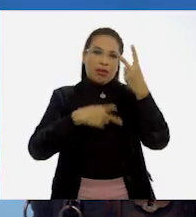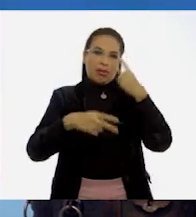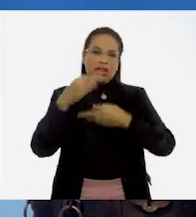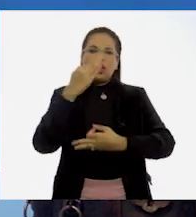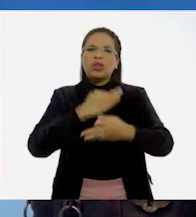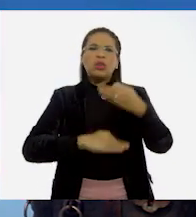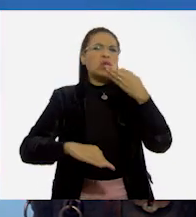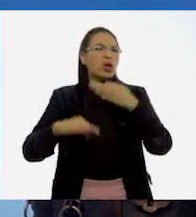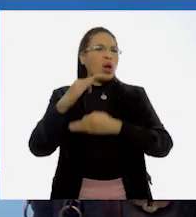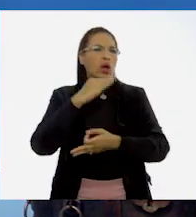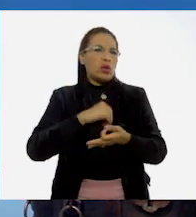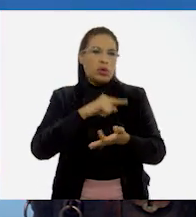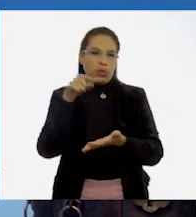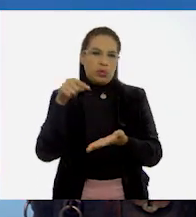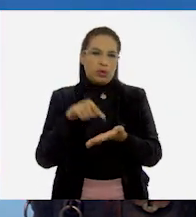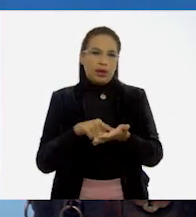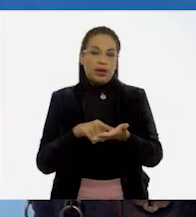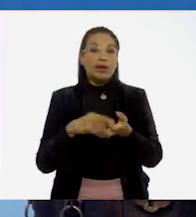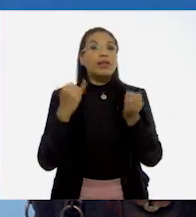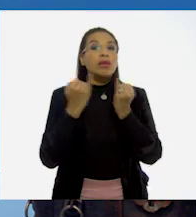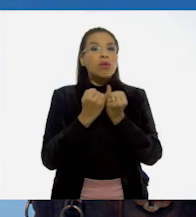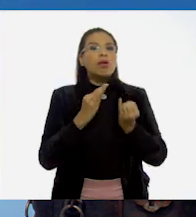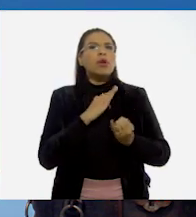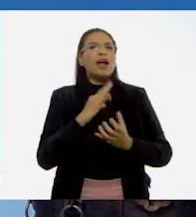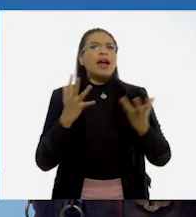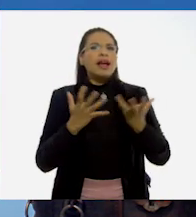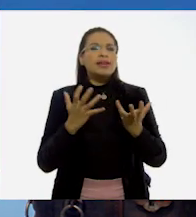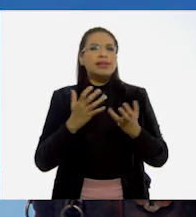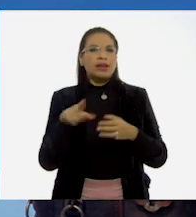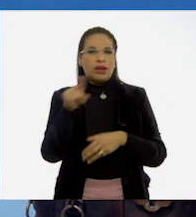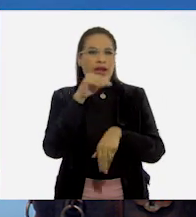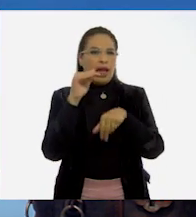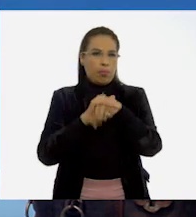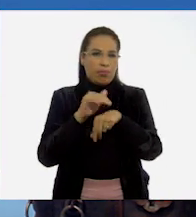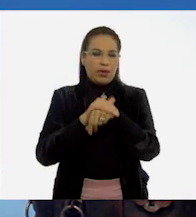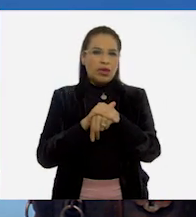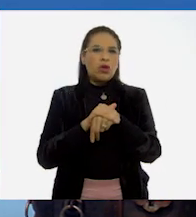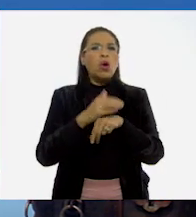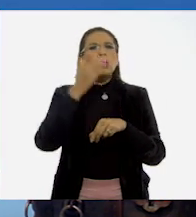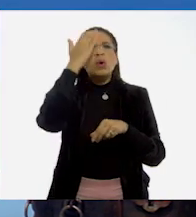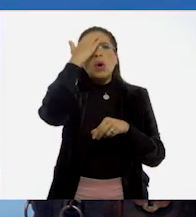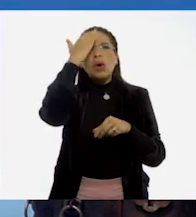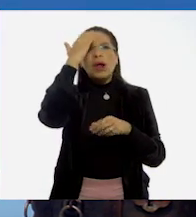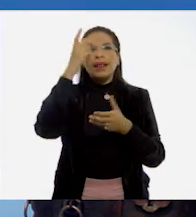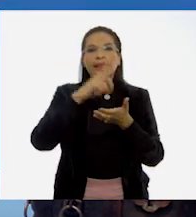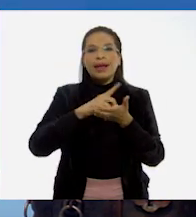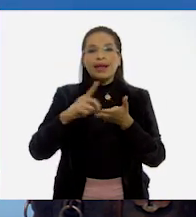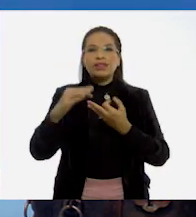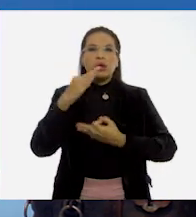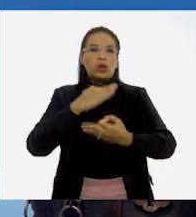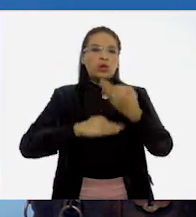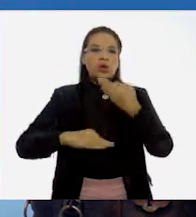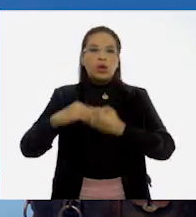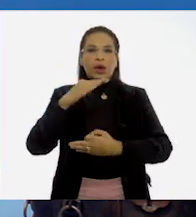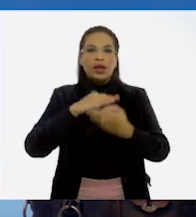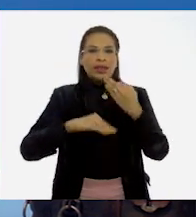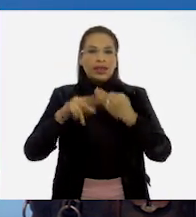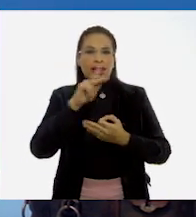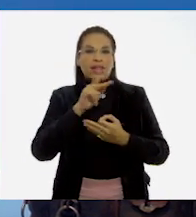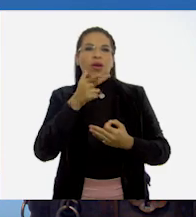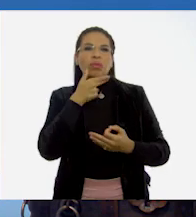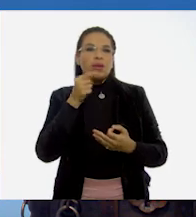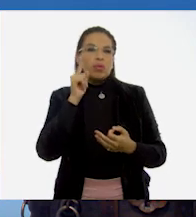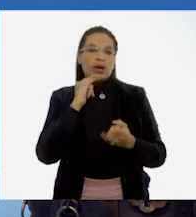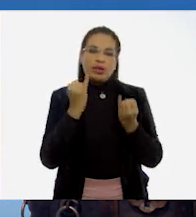todo lugar. También podemos hacer que nuestros amigos conozcan los derechos de todas y todos.